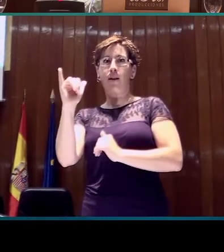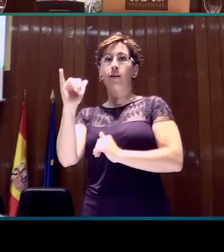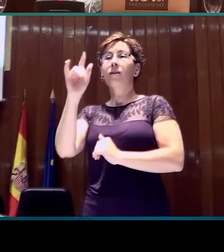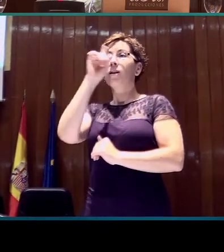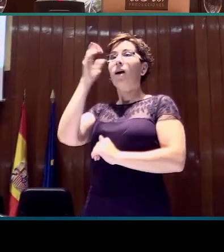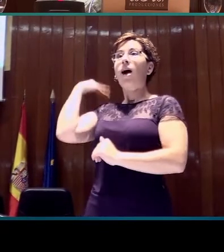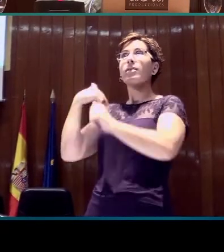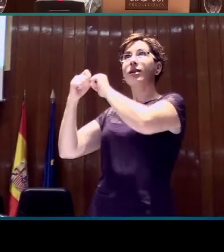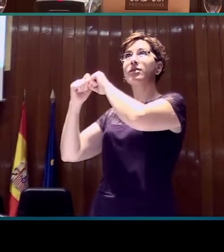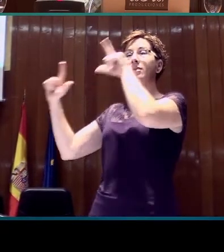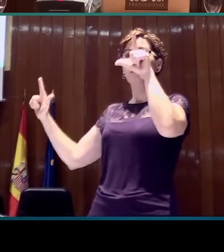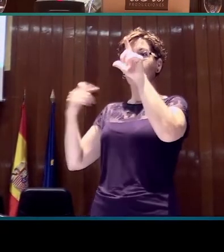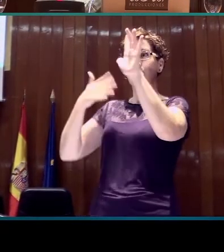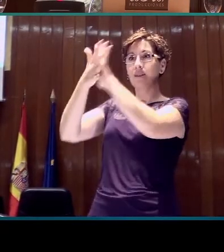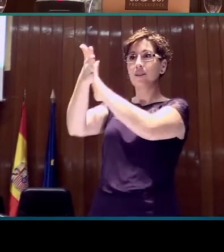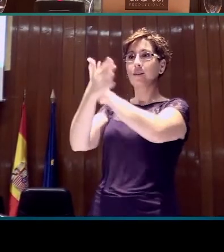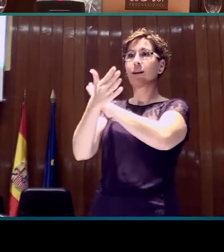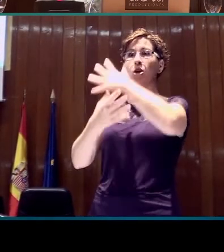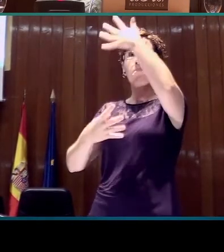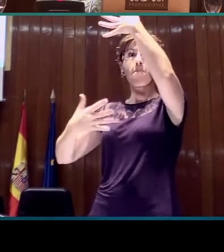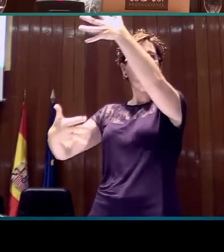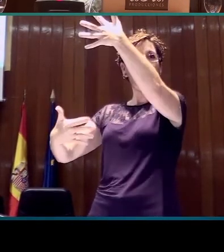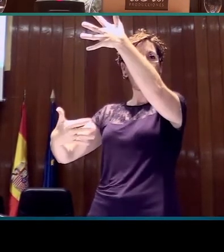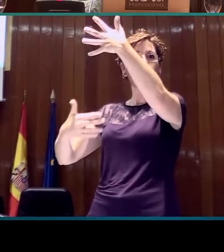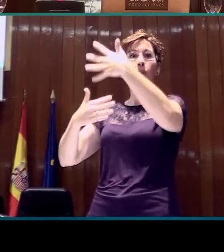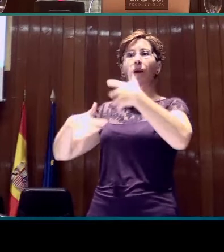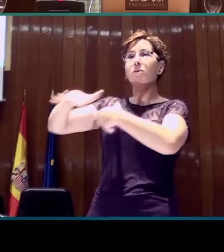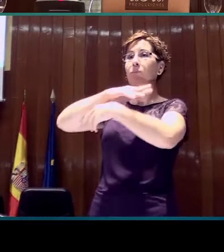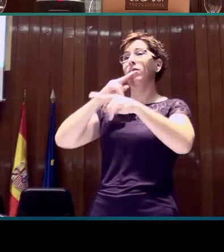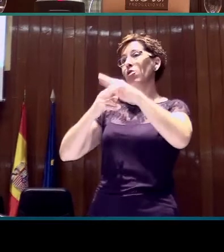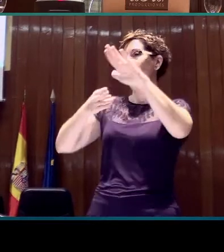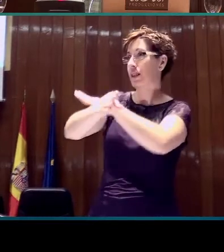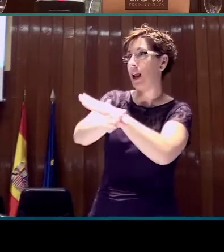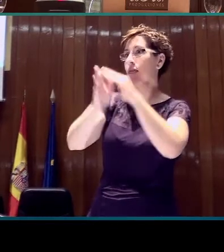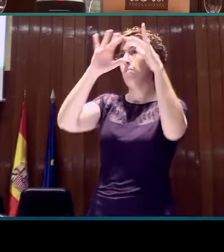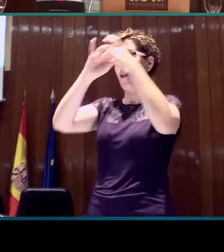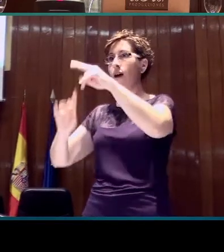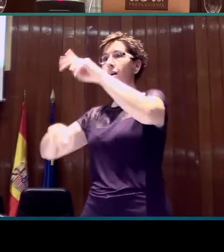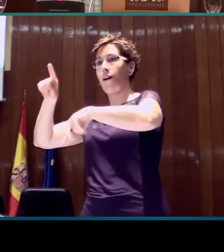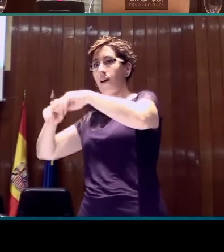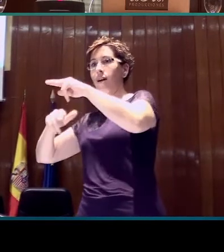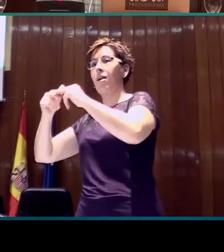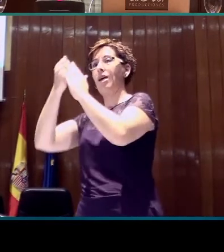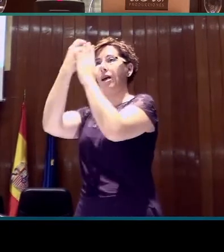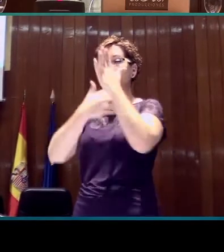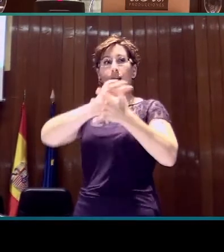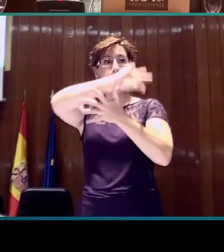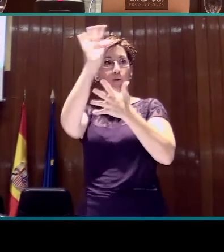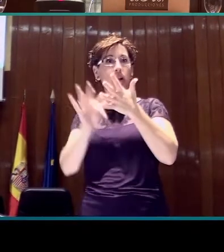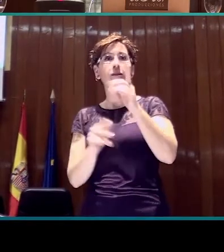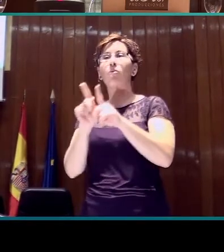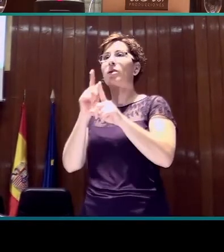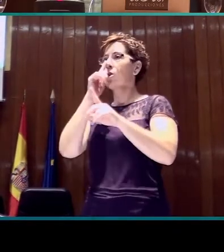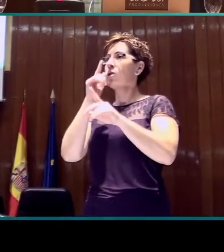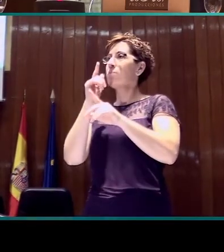de espacios de entrada para construir la mezcla que supone la boyalista es insuficiente. Necesitamos otro espacio